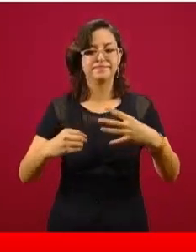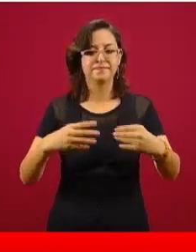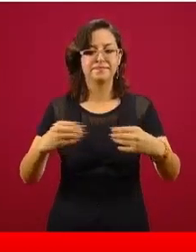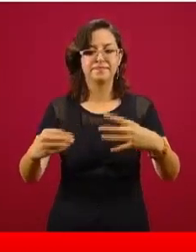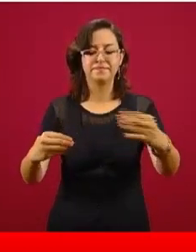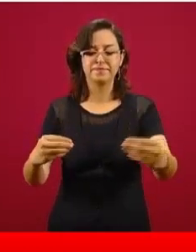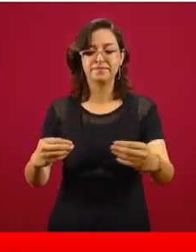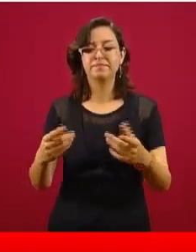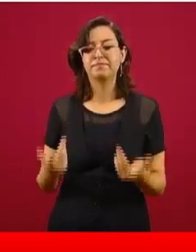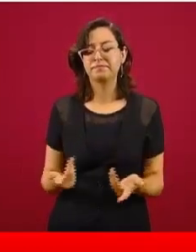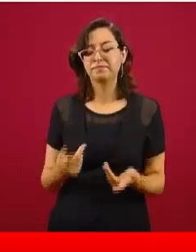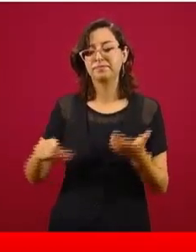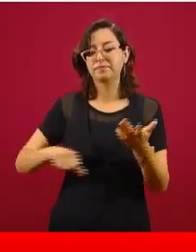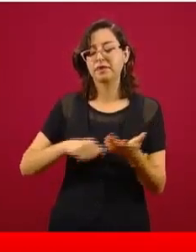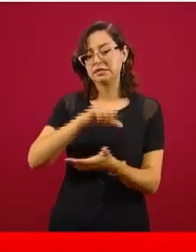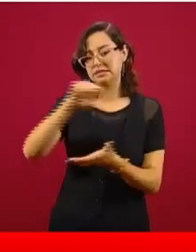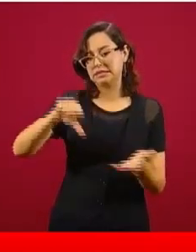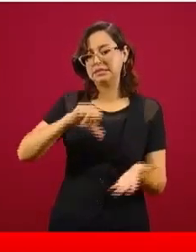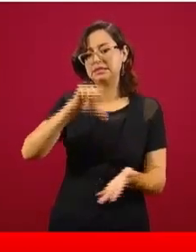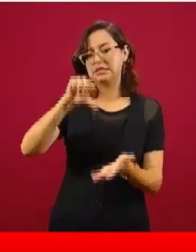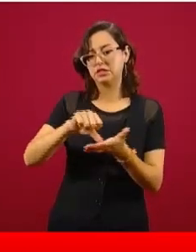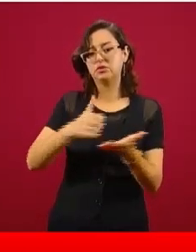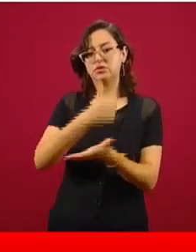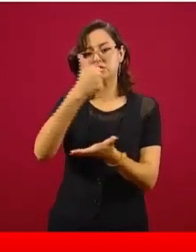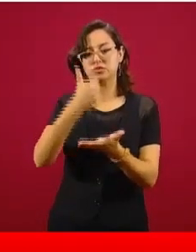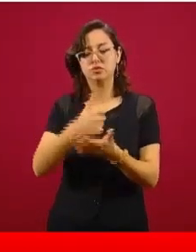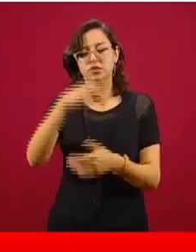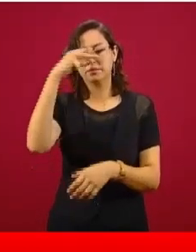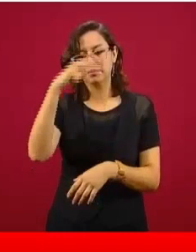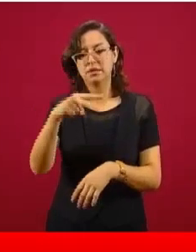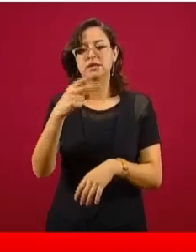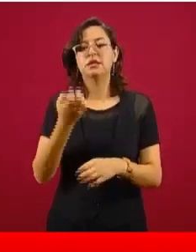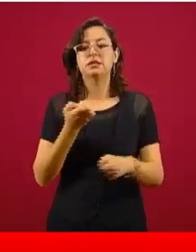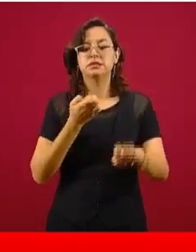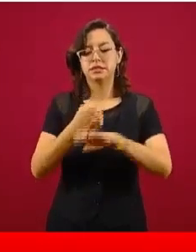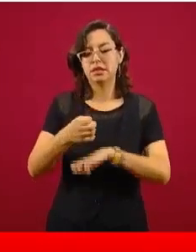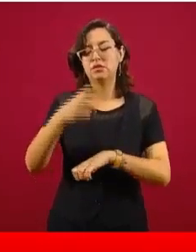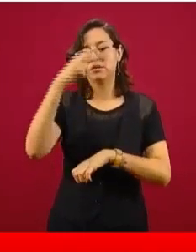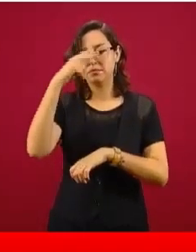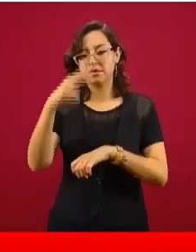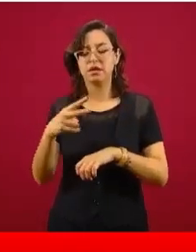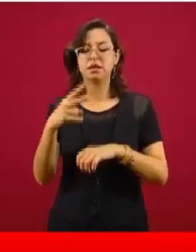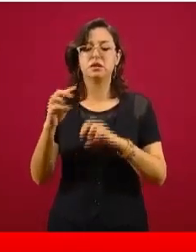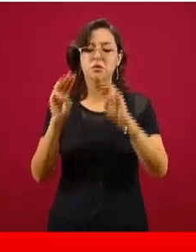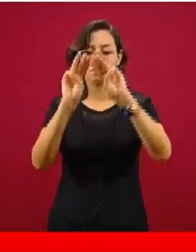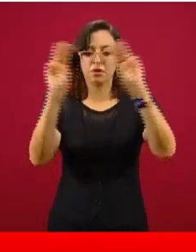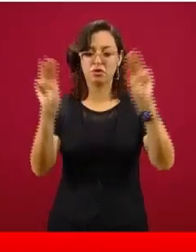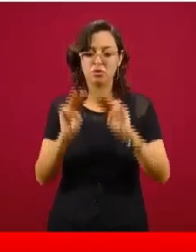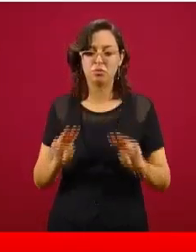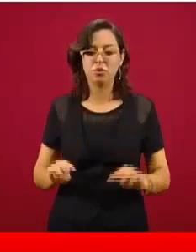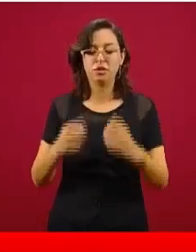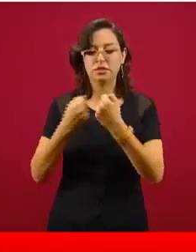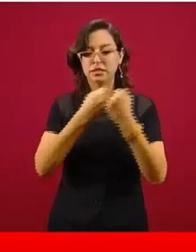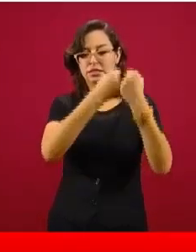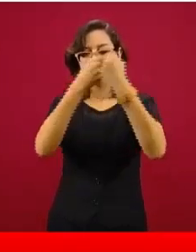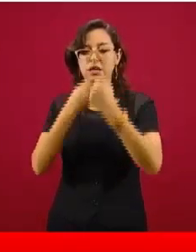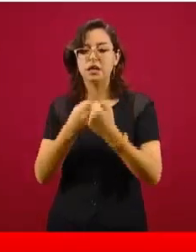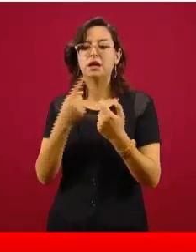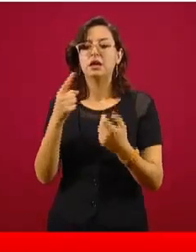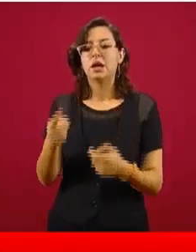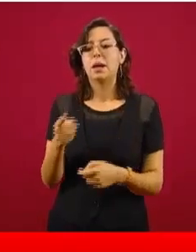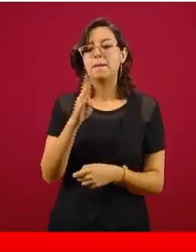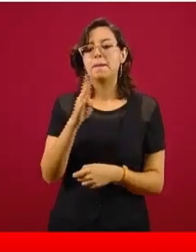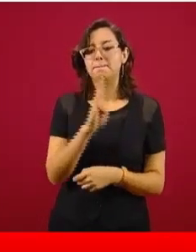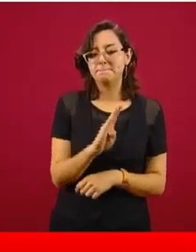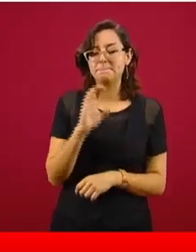la zona metropolitana del Valle de México, que es la Ciudad de México y los municipios conurbados en el Estado de México, la zona de